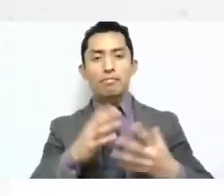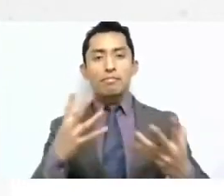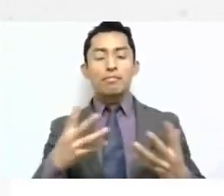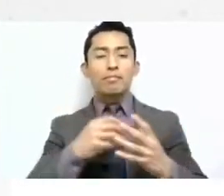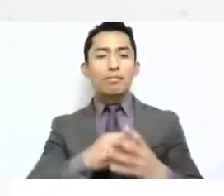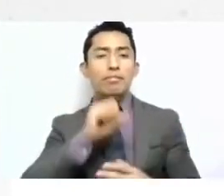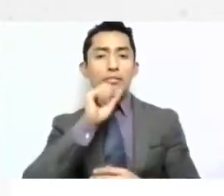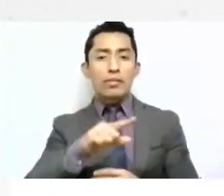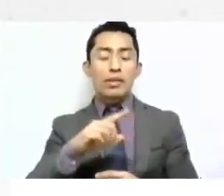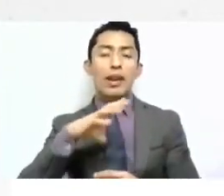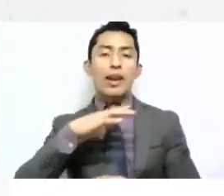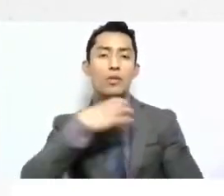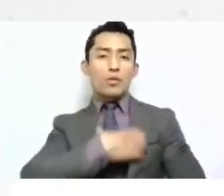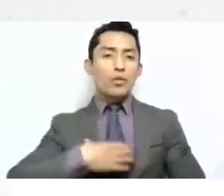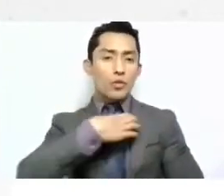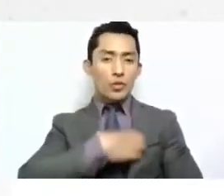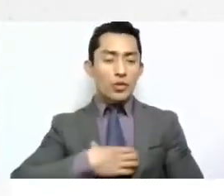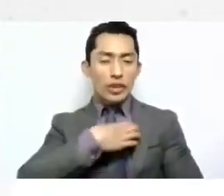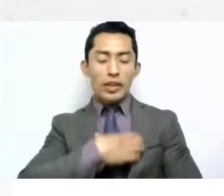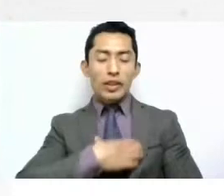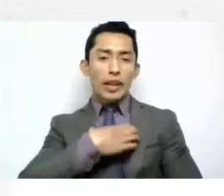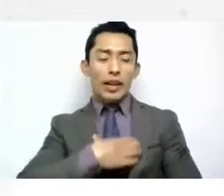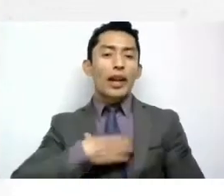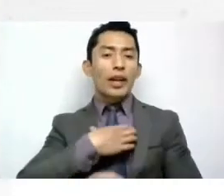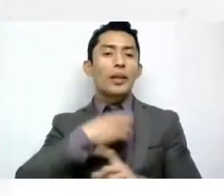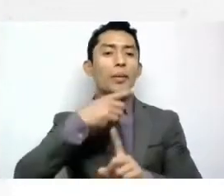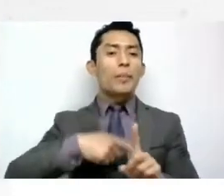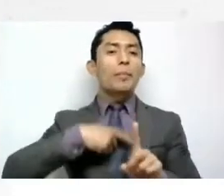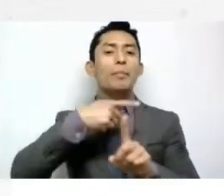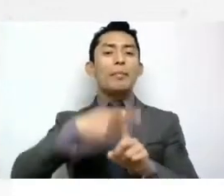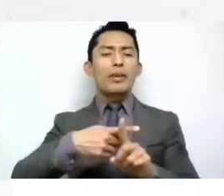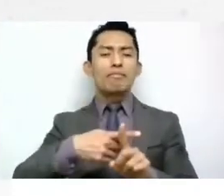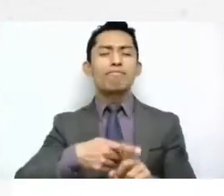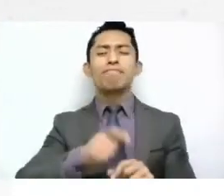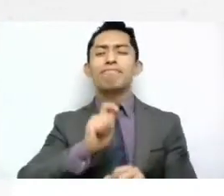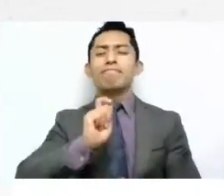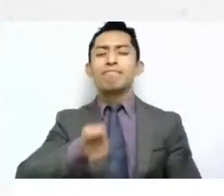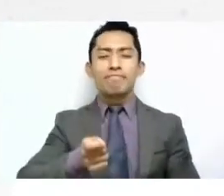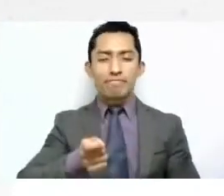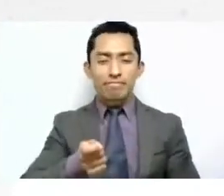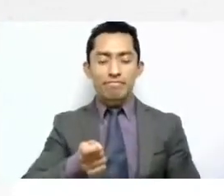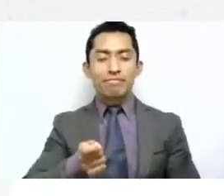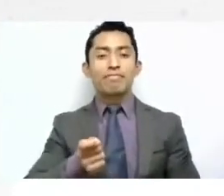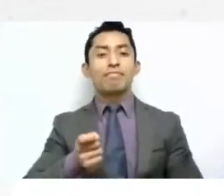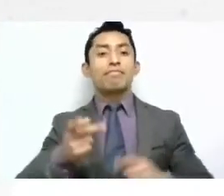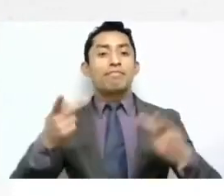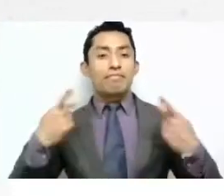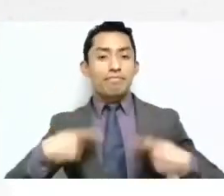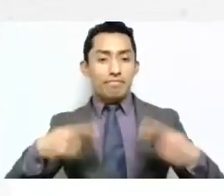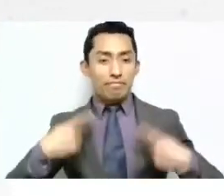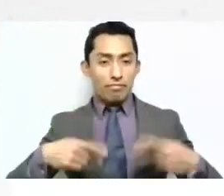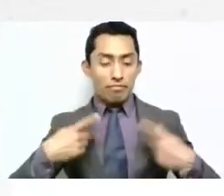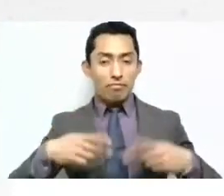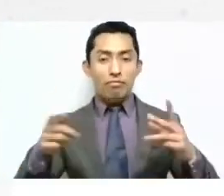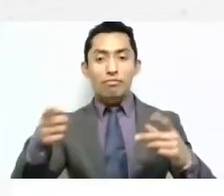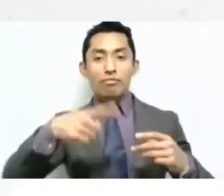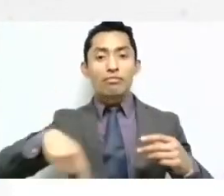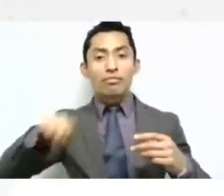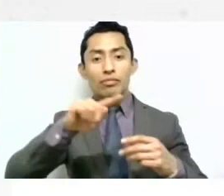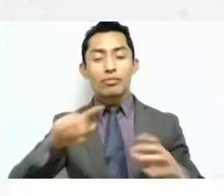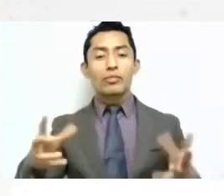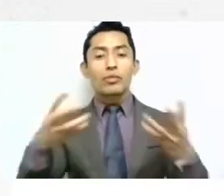alegría, digamos, adicional por las personas que nos van a acompañar para